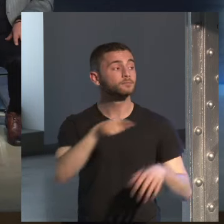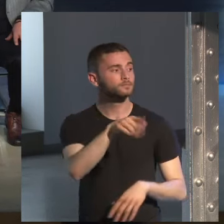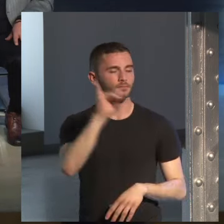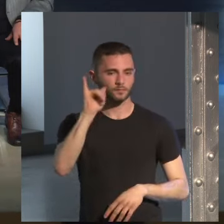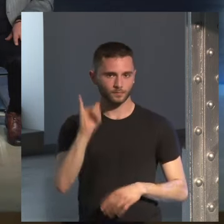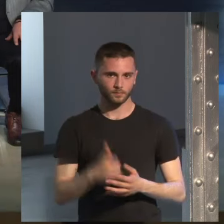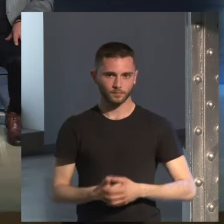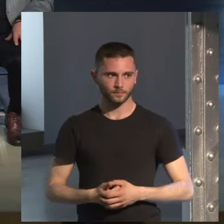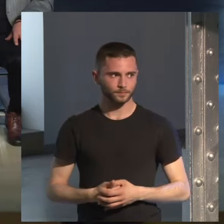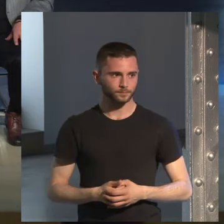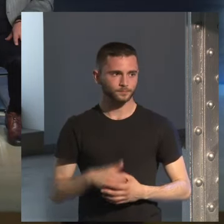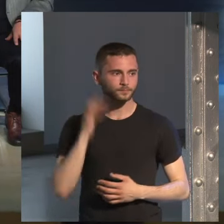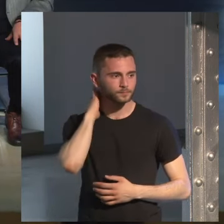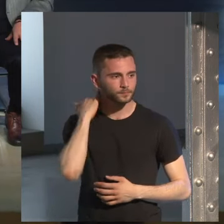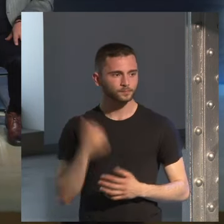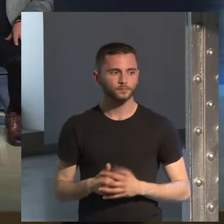ven